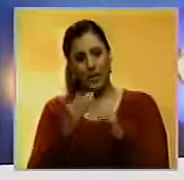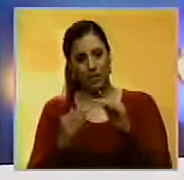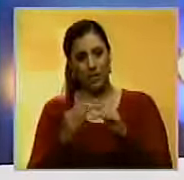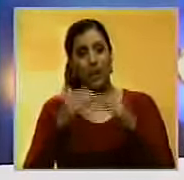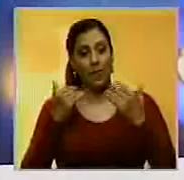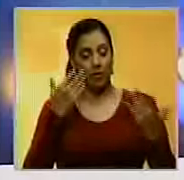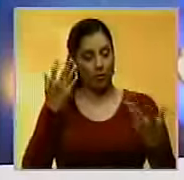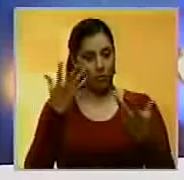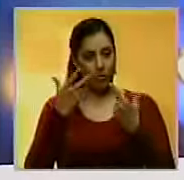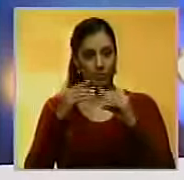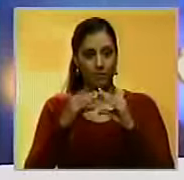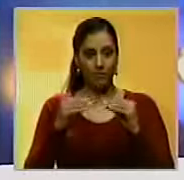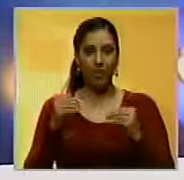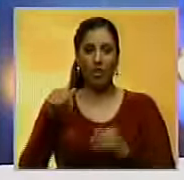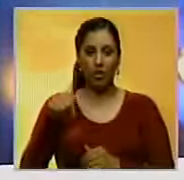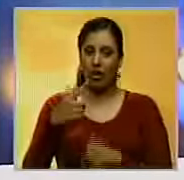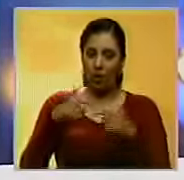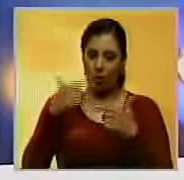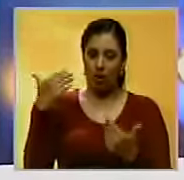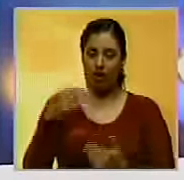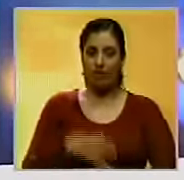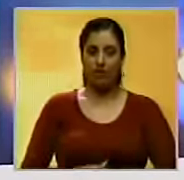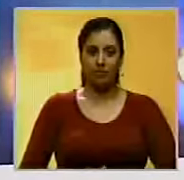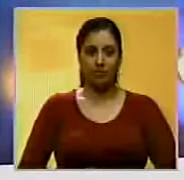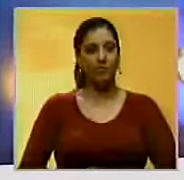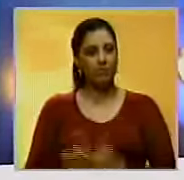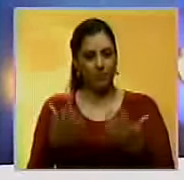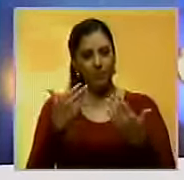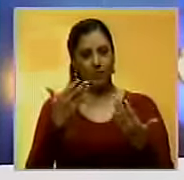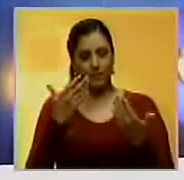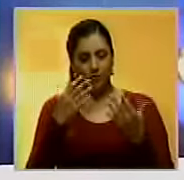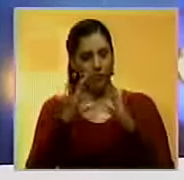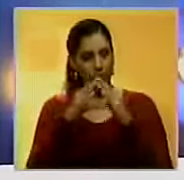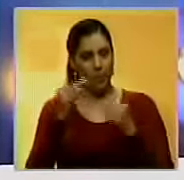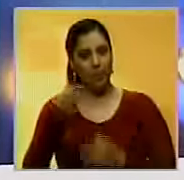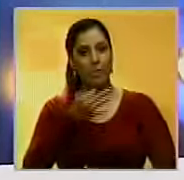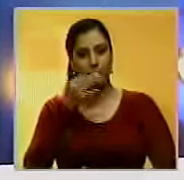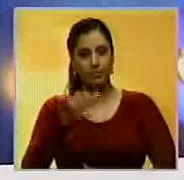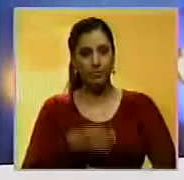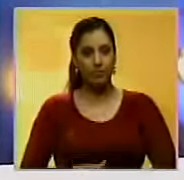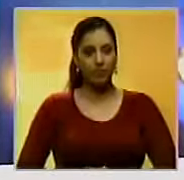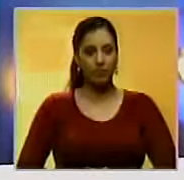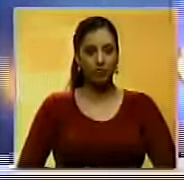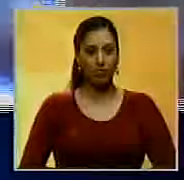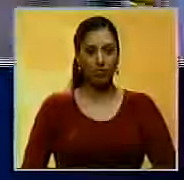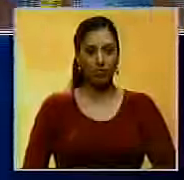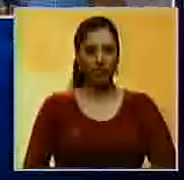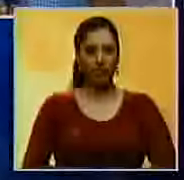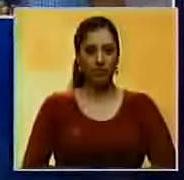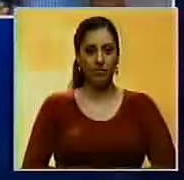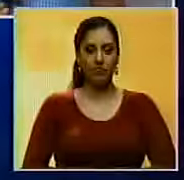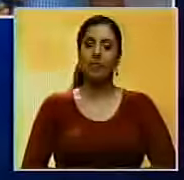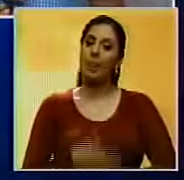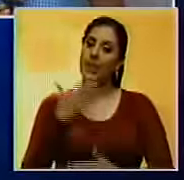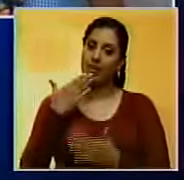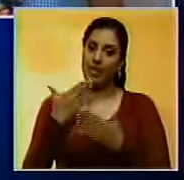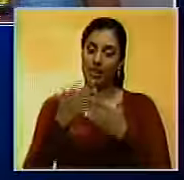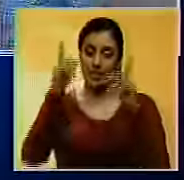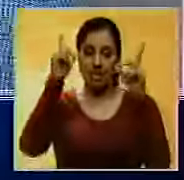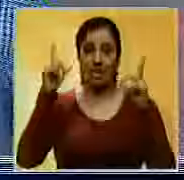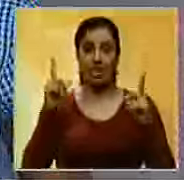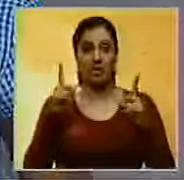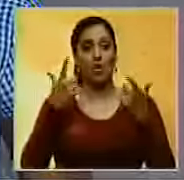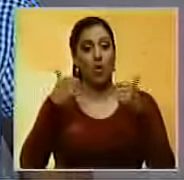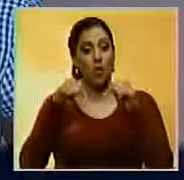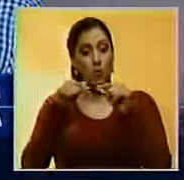altura. Lirio Pérez está justamente allí en el INAMED y nos amplía todos los detalles. Muy buenas tardes, Lirio. Gracias, buenas tardes.